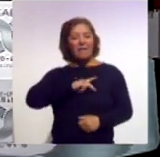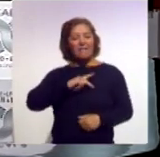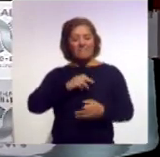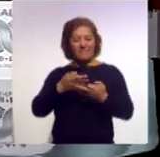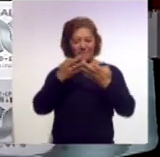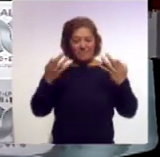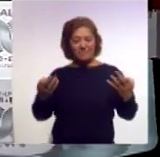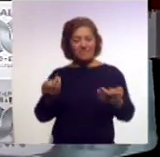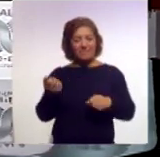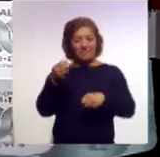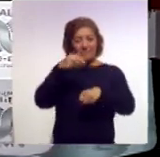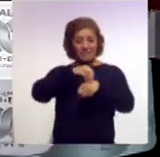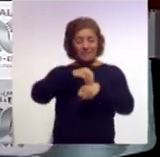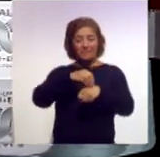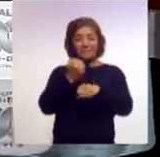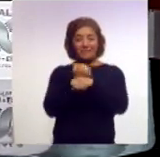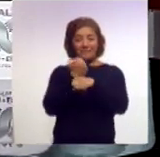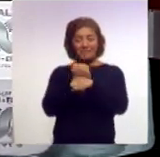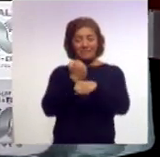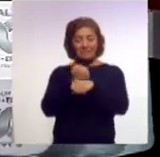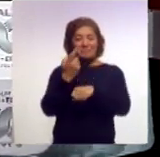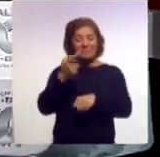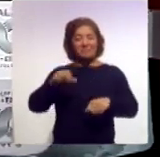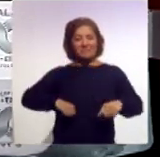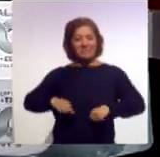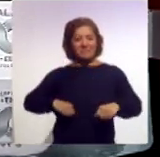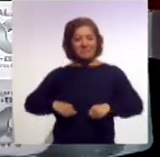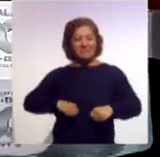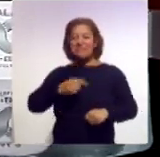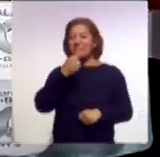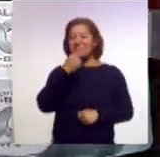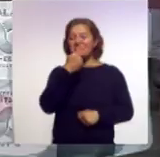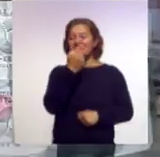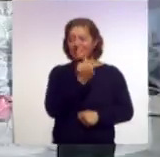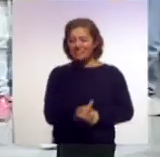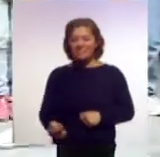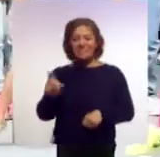parte de las actividades de la festividad del Día del Niño.